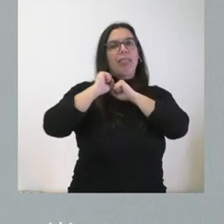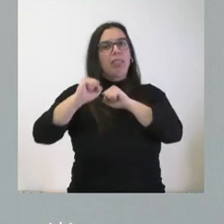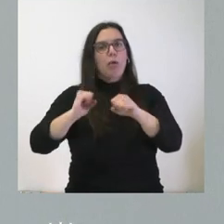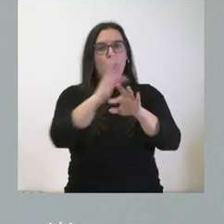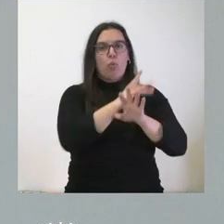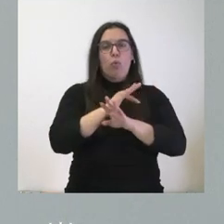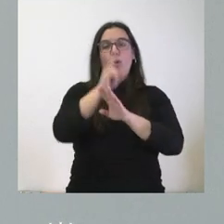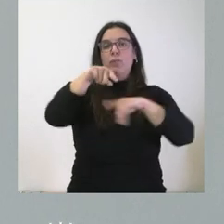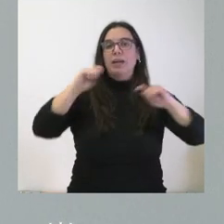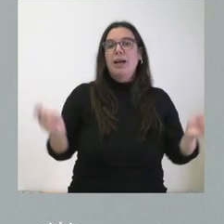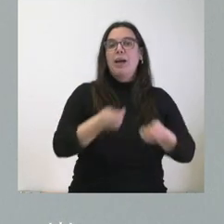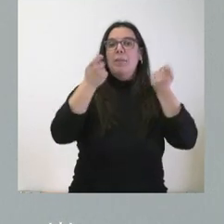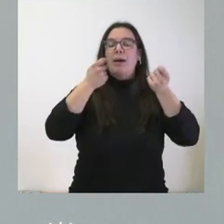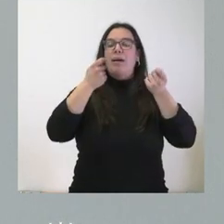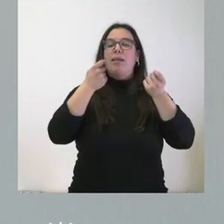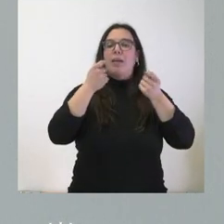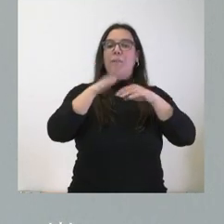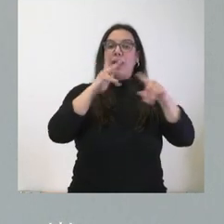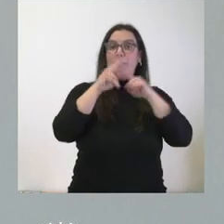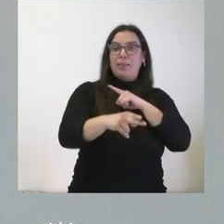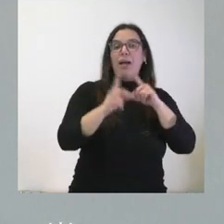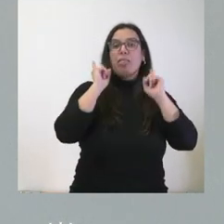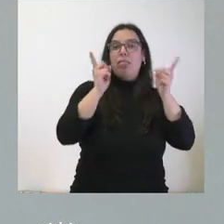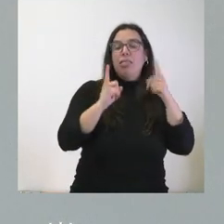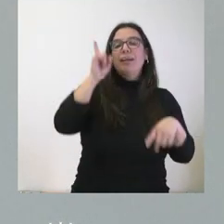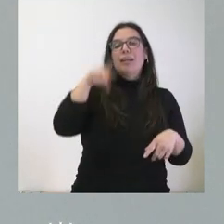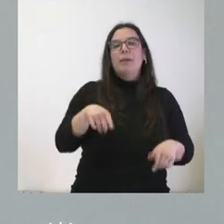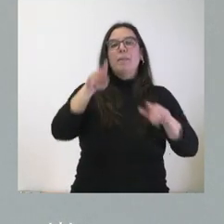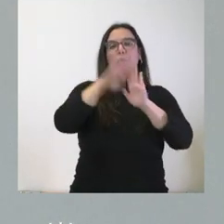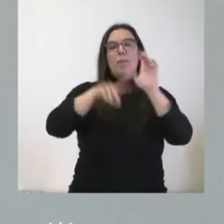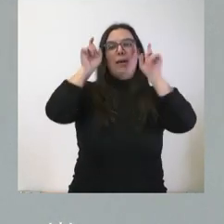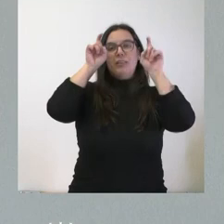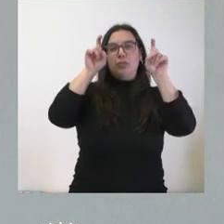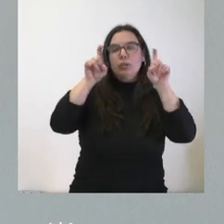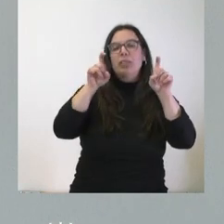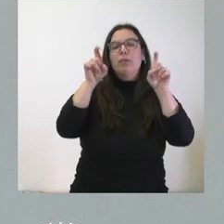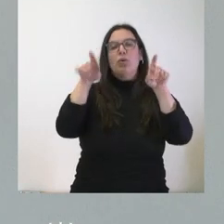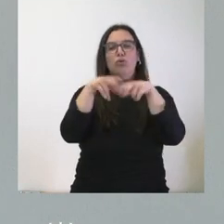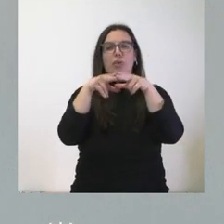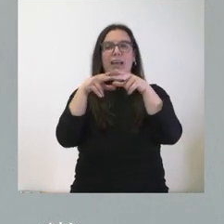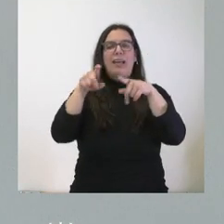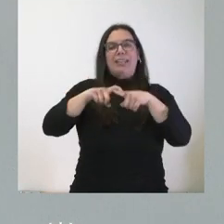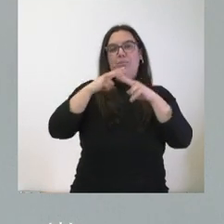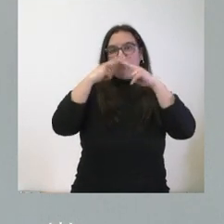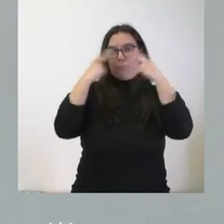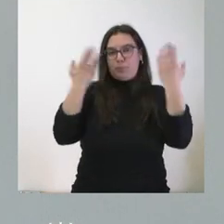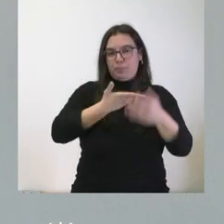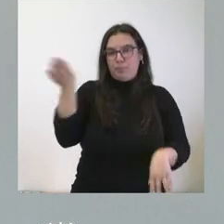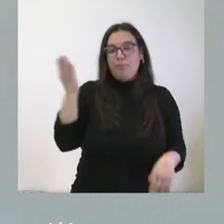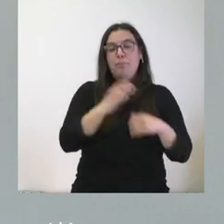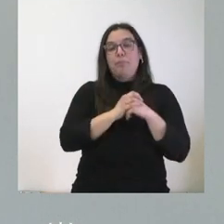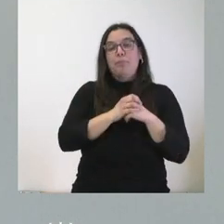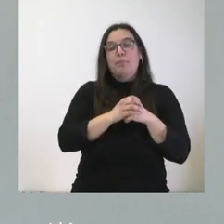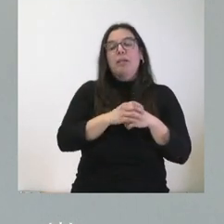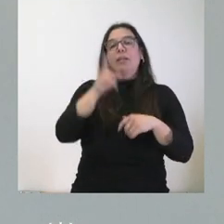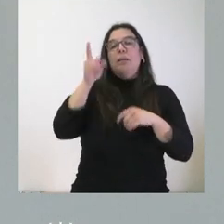acciones de prevención y programas sociales educativos y de salud pública de carácter general. Por último, se crea la Comisión